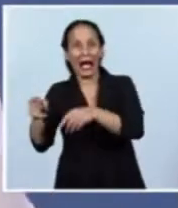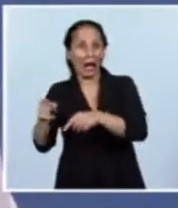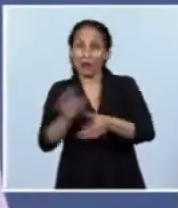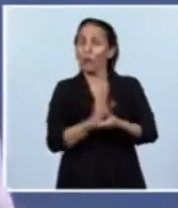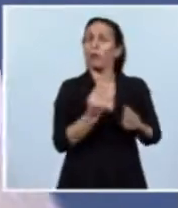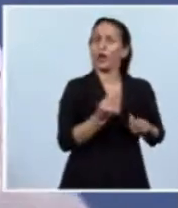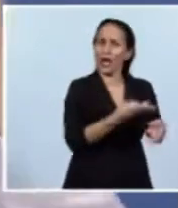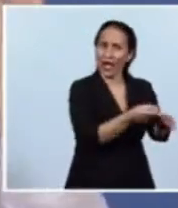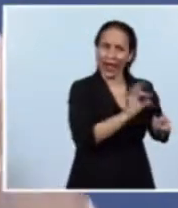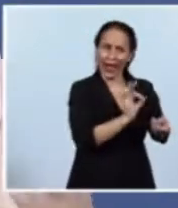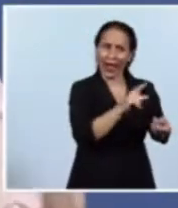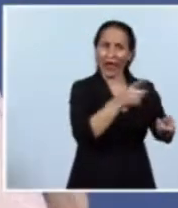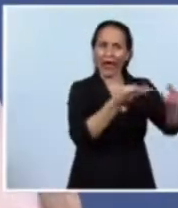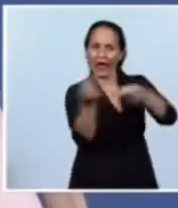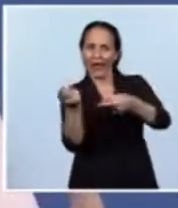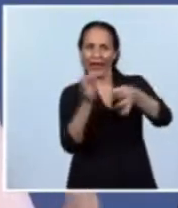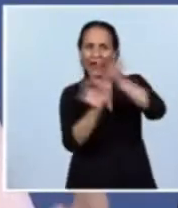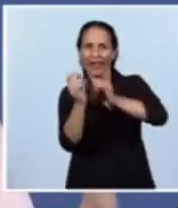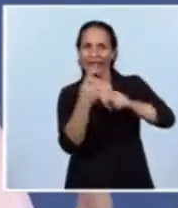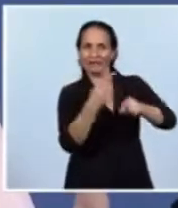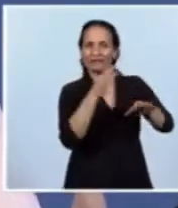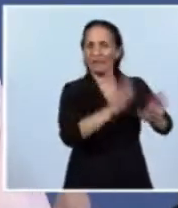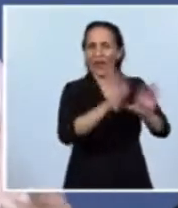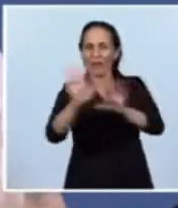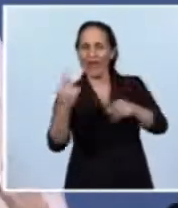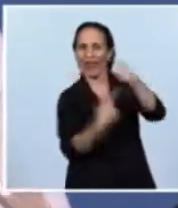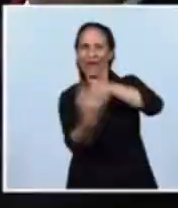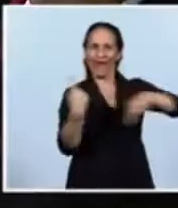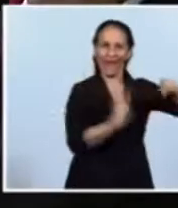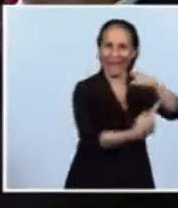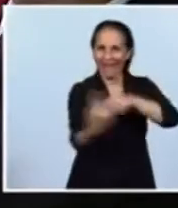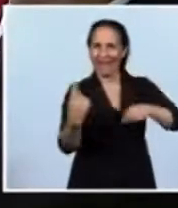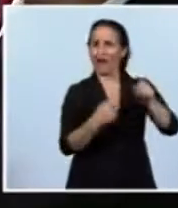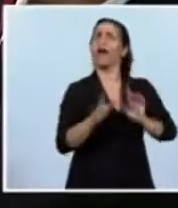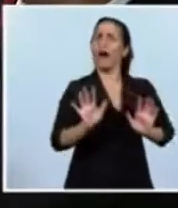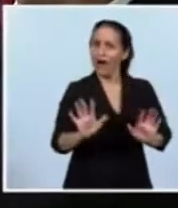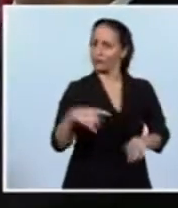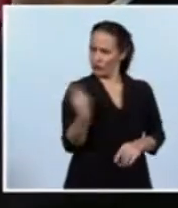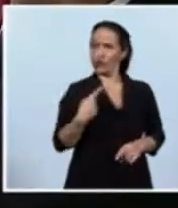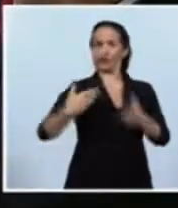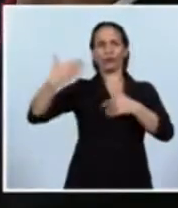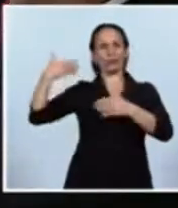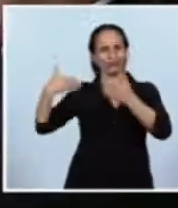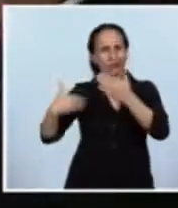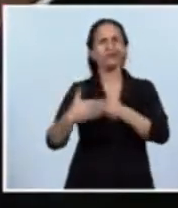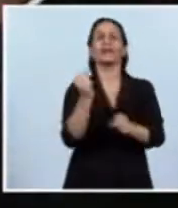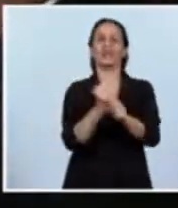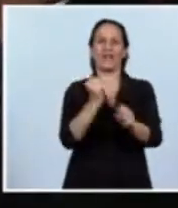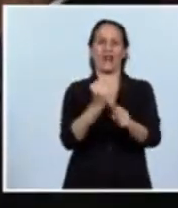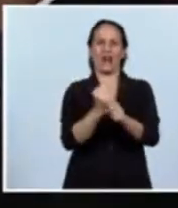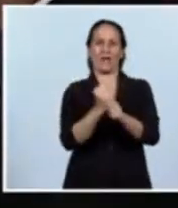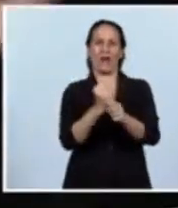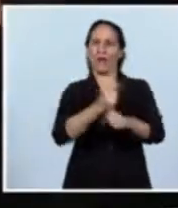rueda que alimenta todo y en esto hemos estado trabajando en estos años en la República Argentina.